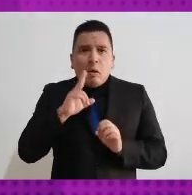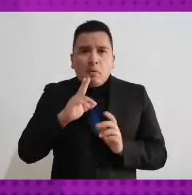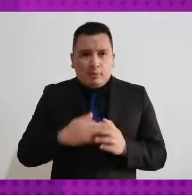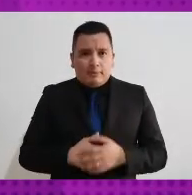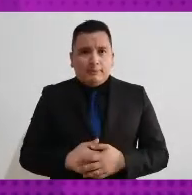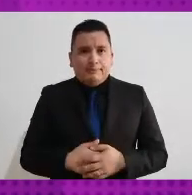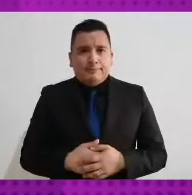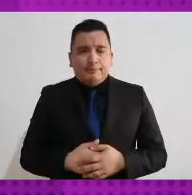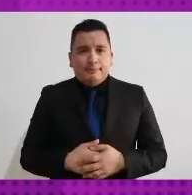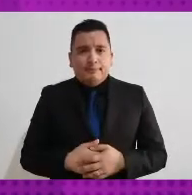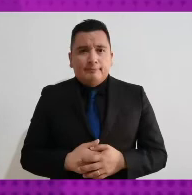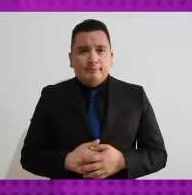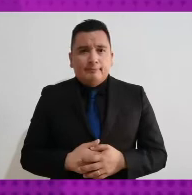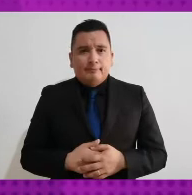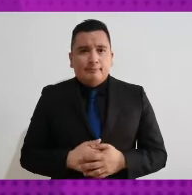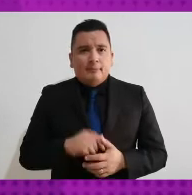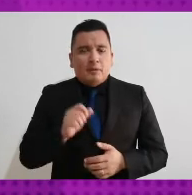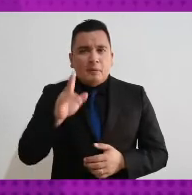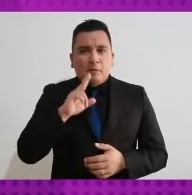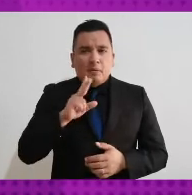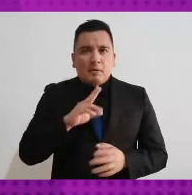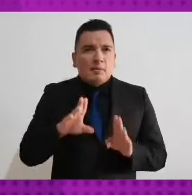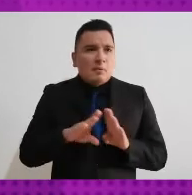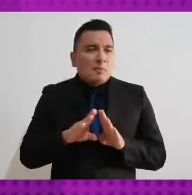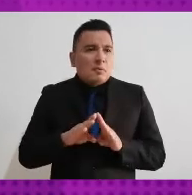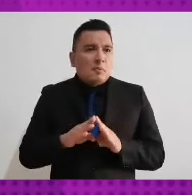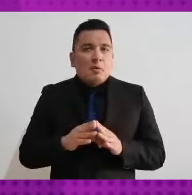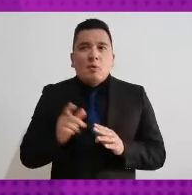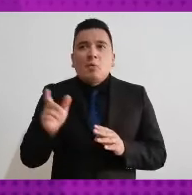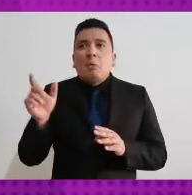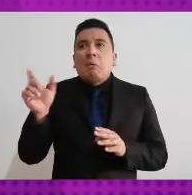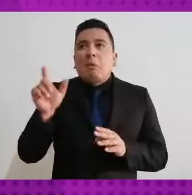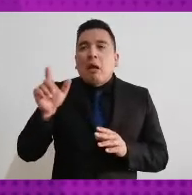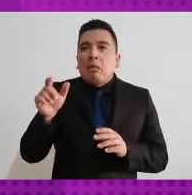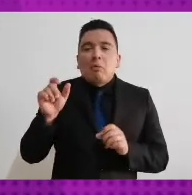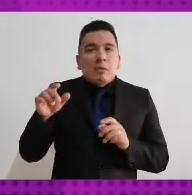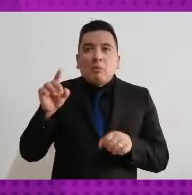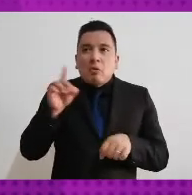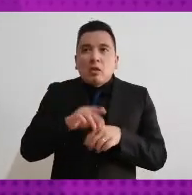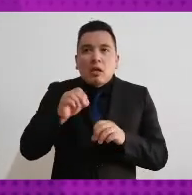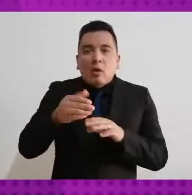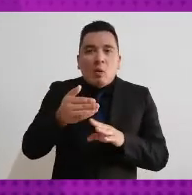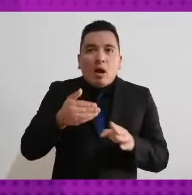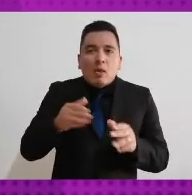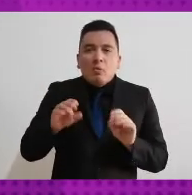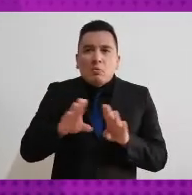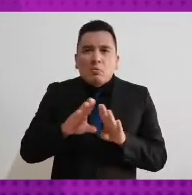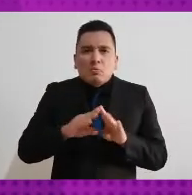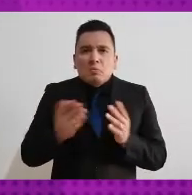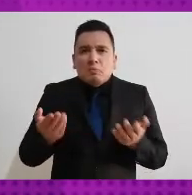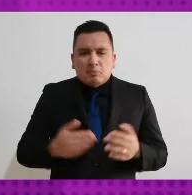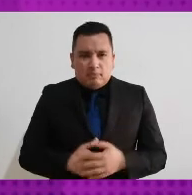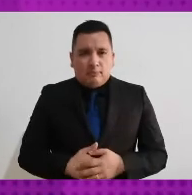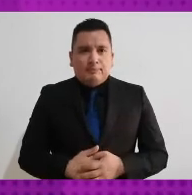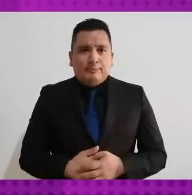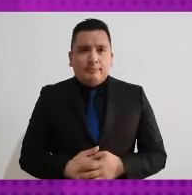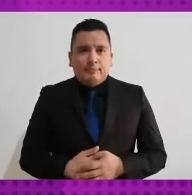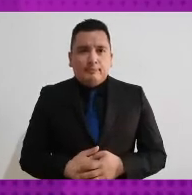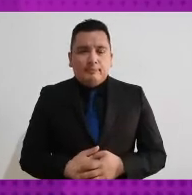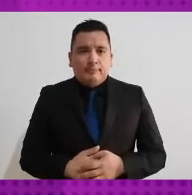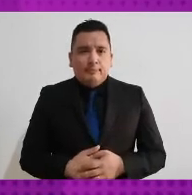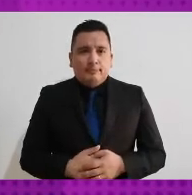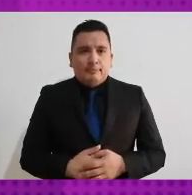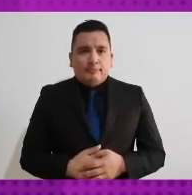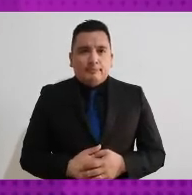saber cómo es que van a recabar este voto si va a ser el mismo día de la jornada electoral días previos o cómo se estaría ya implementando